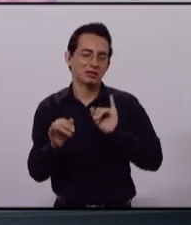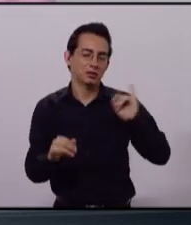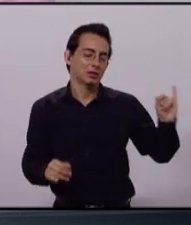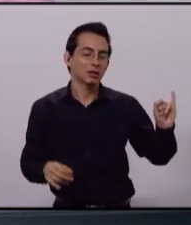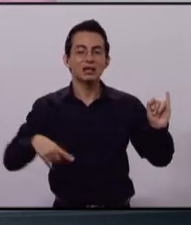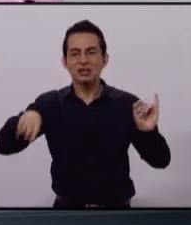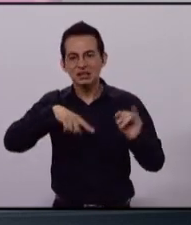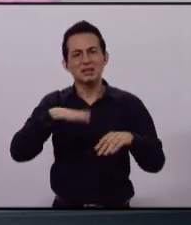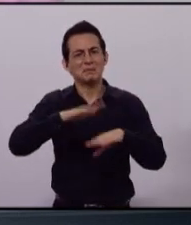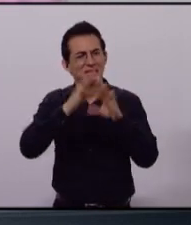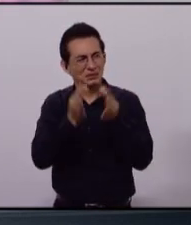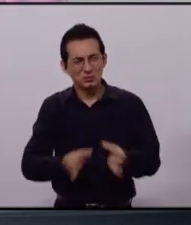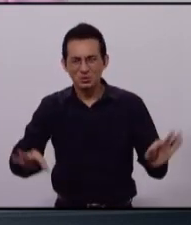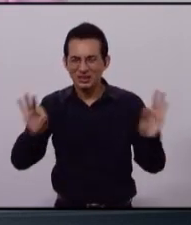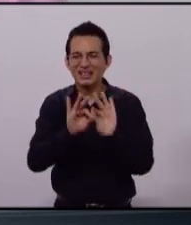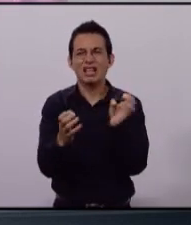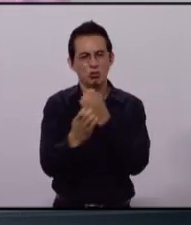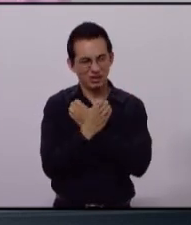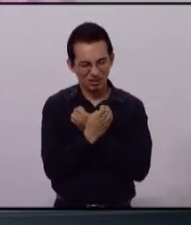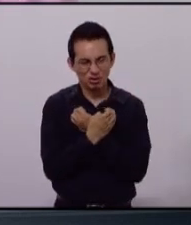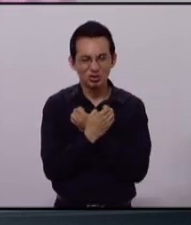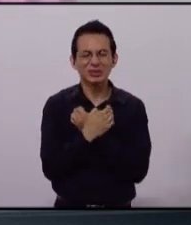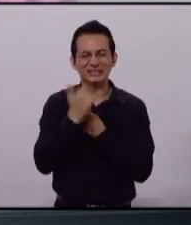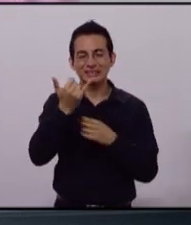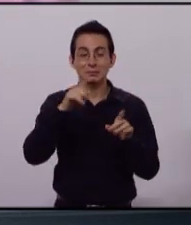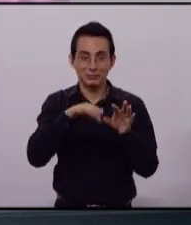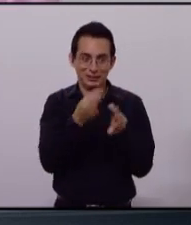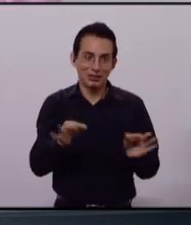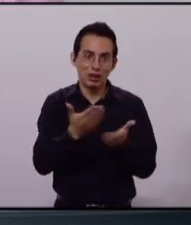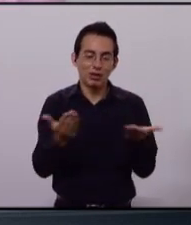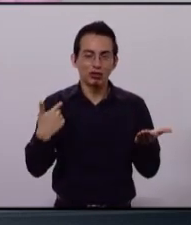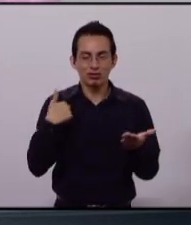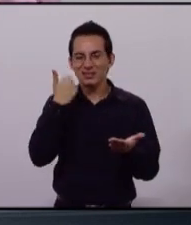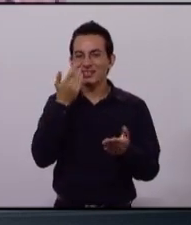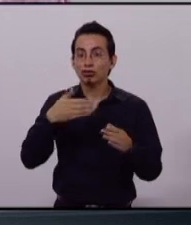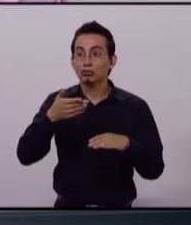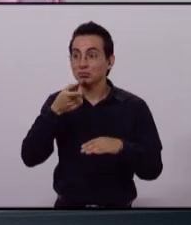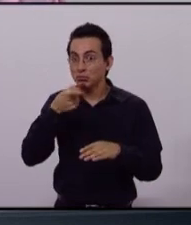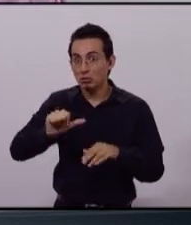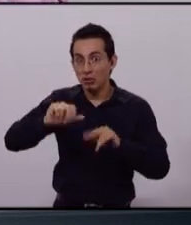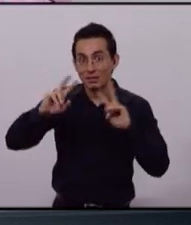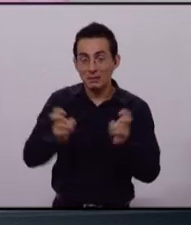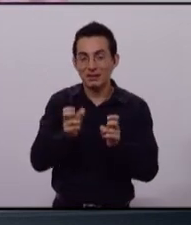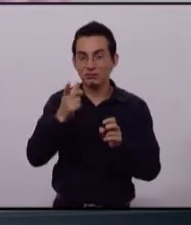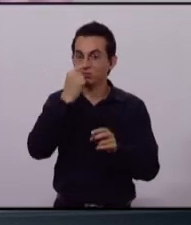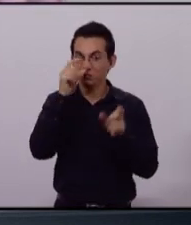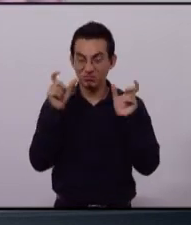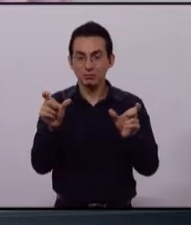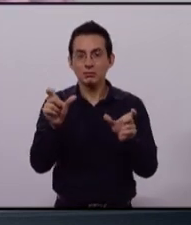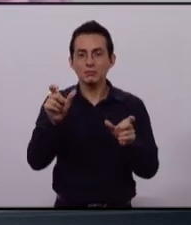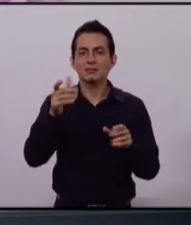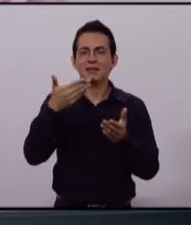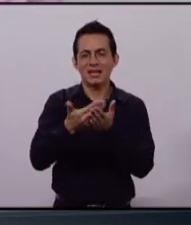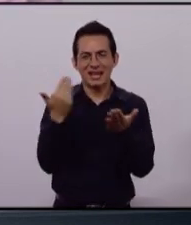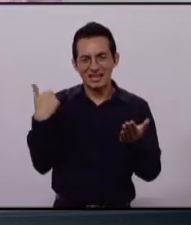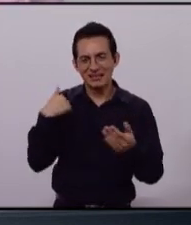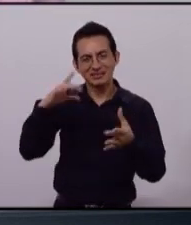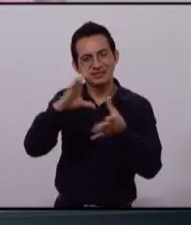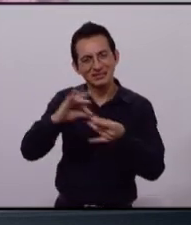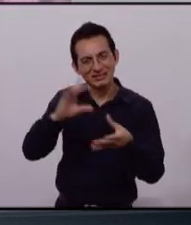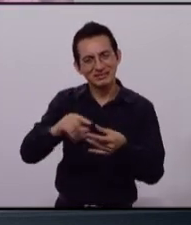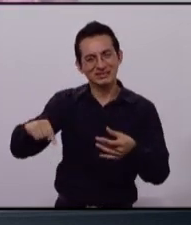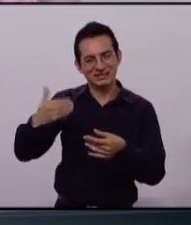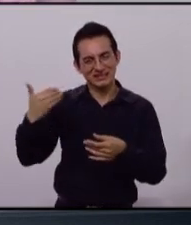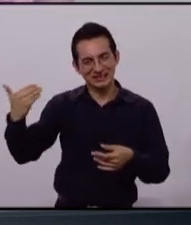que en policías. Y tenemos una propuesta para seguridad. Volver, como les dije hace algunos momentos, a los